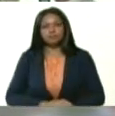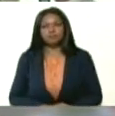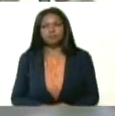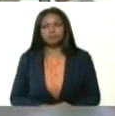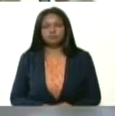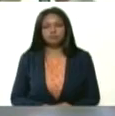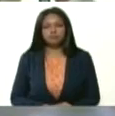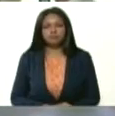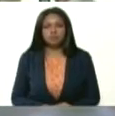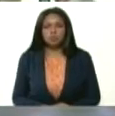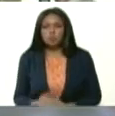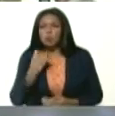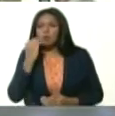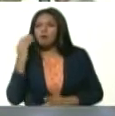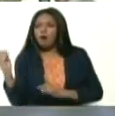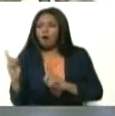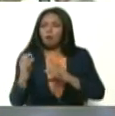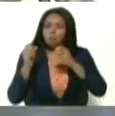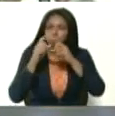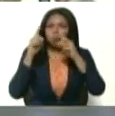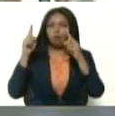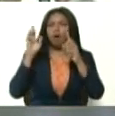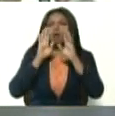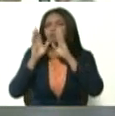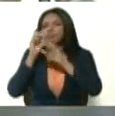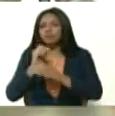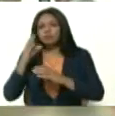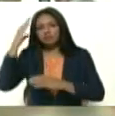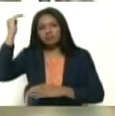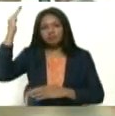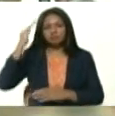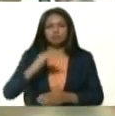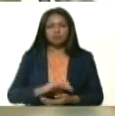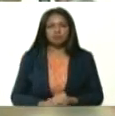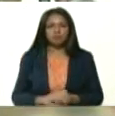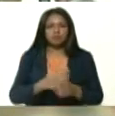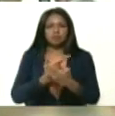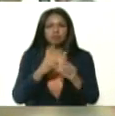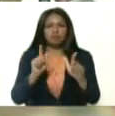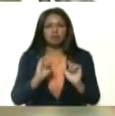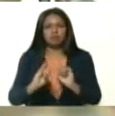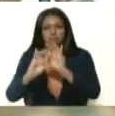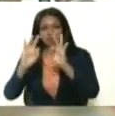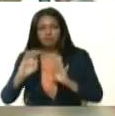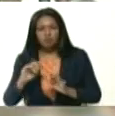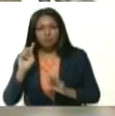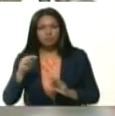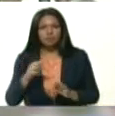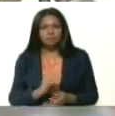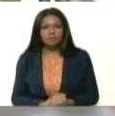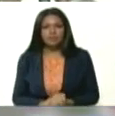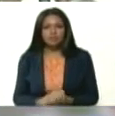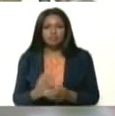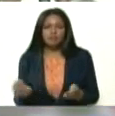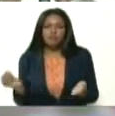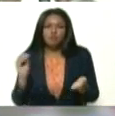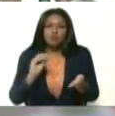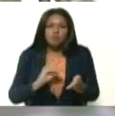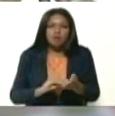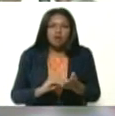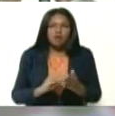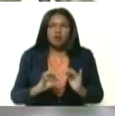Cuando se acerca a ellos para despertar su confianza en Dios, liberarlos del mal y devolverlos a la convivencia,